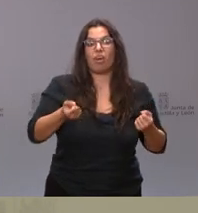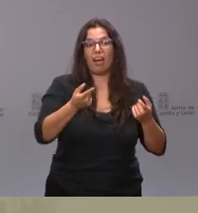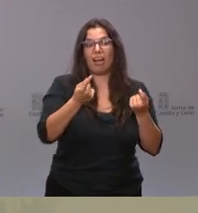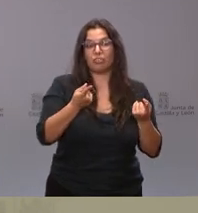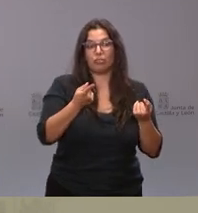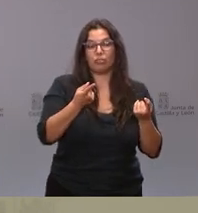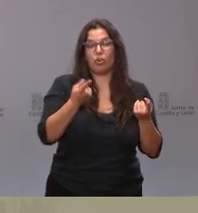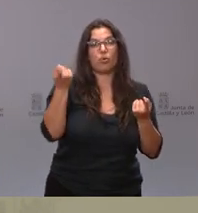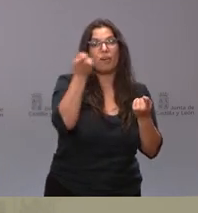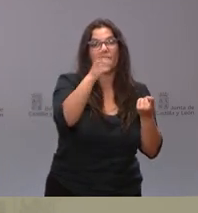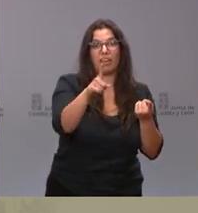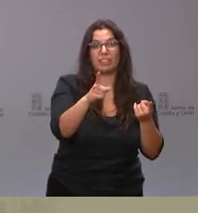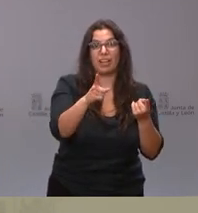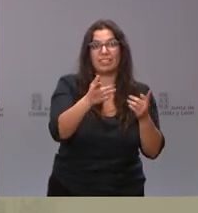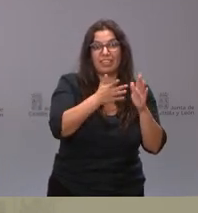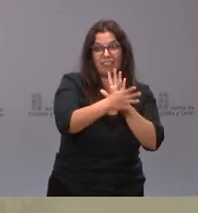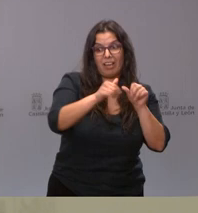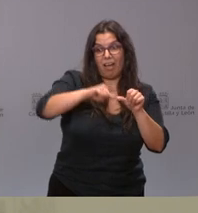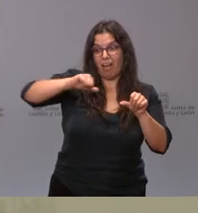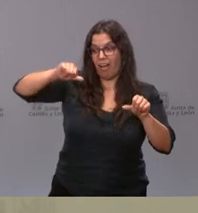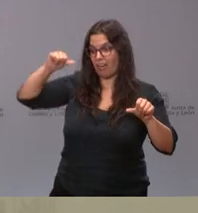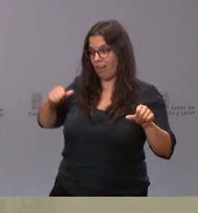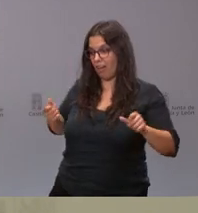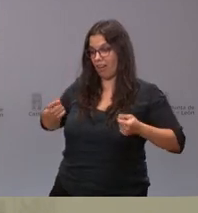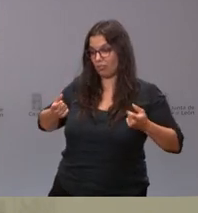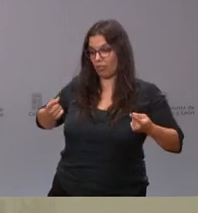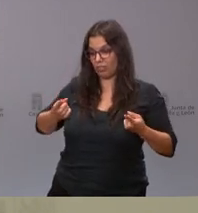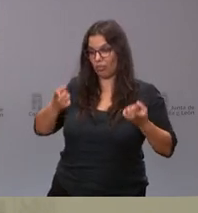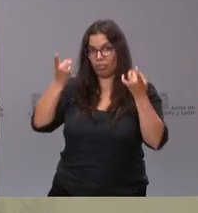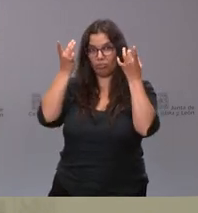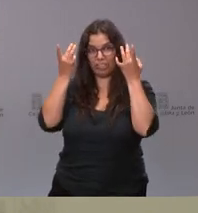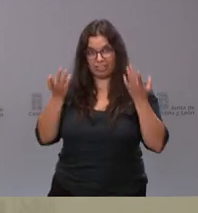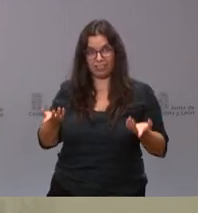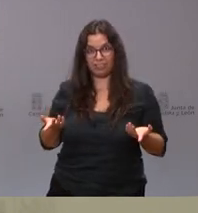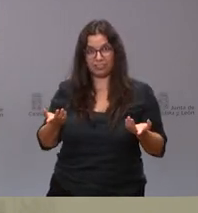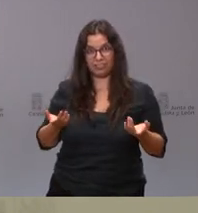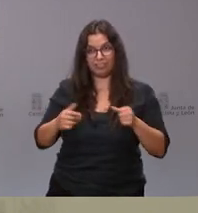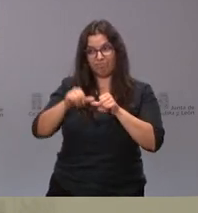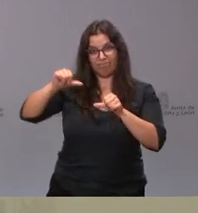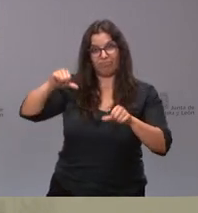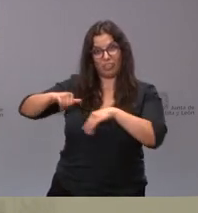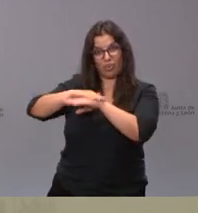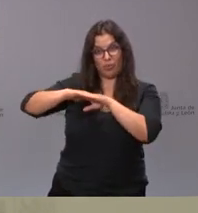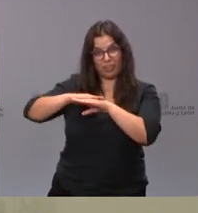años se ha estado haciendo un gasto ineficiente por parte de los gobiernos anteriores?